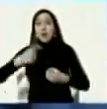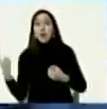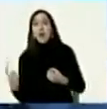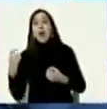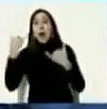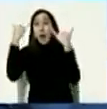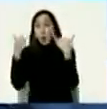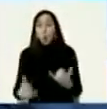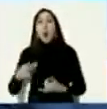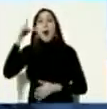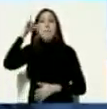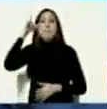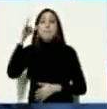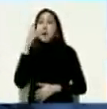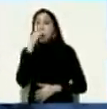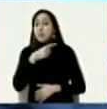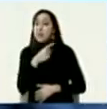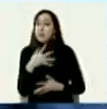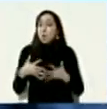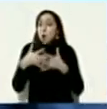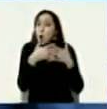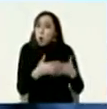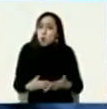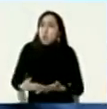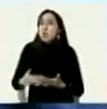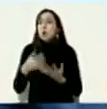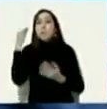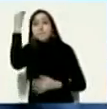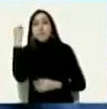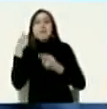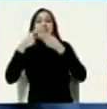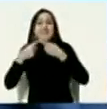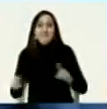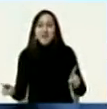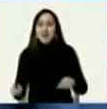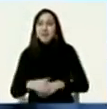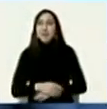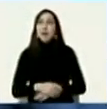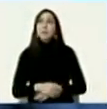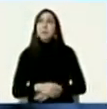cuál es la perspectiva respecto a este tema también quería preguntar